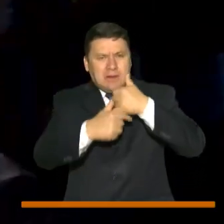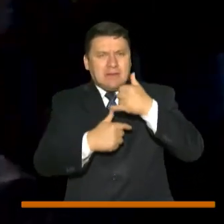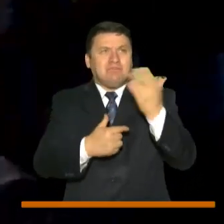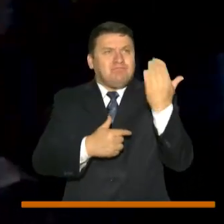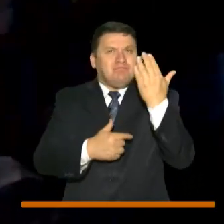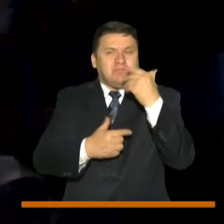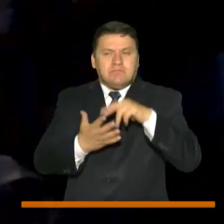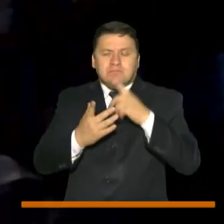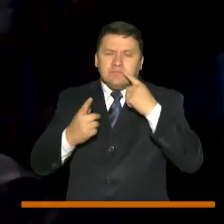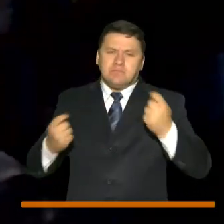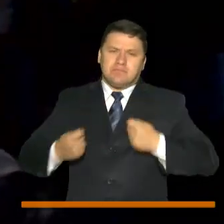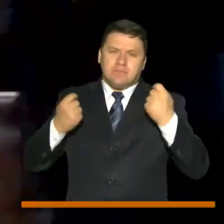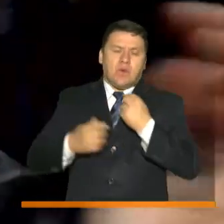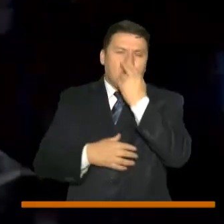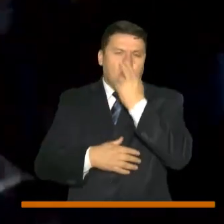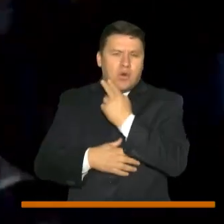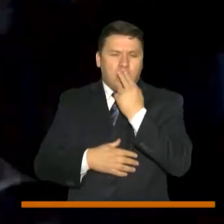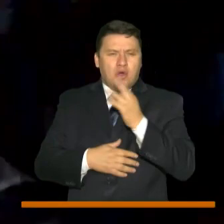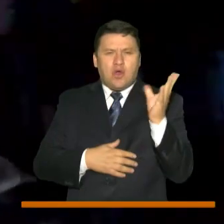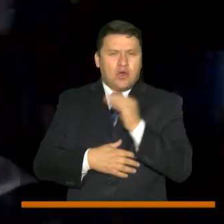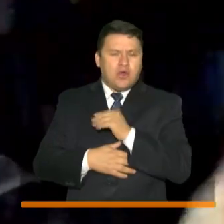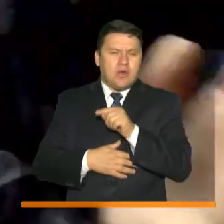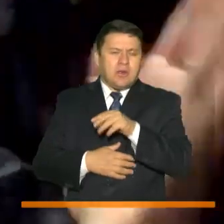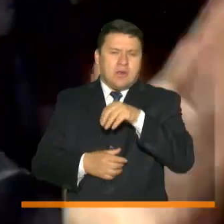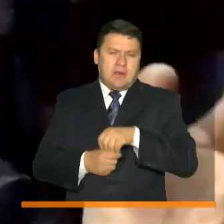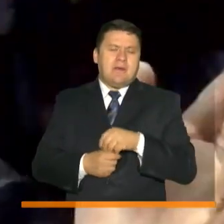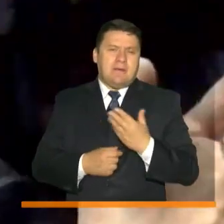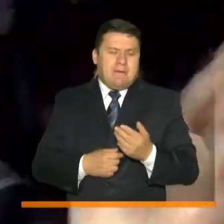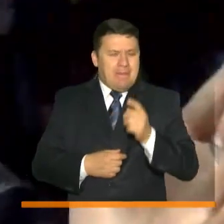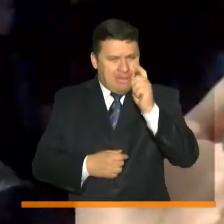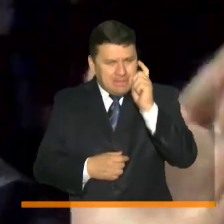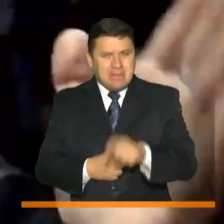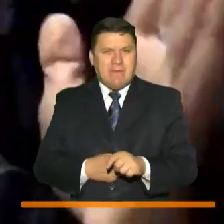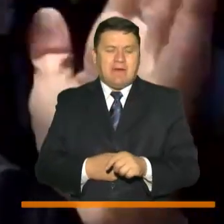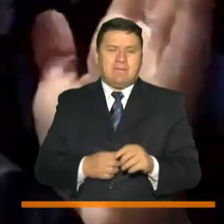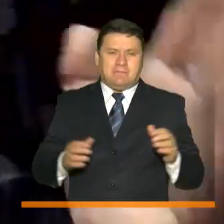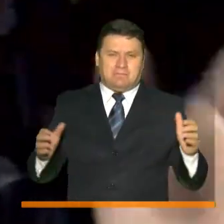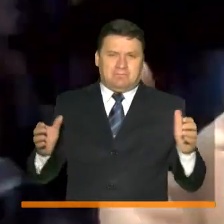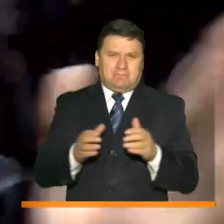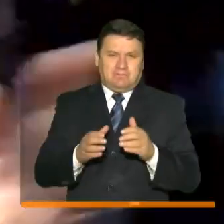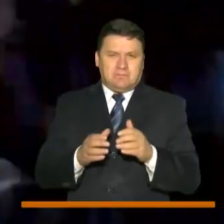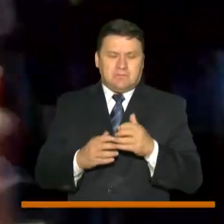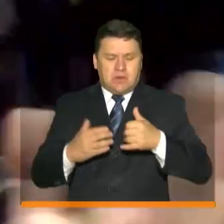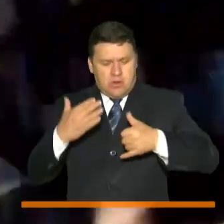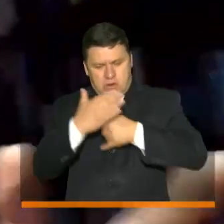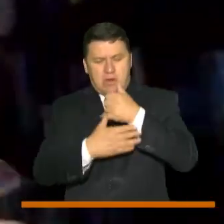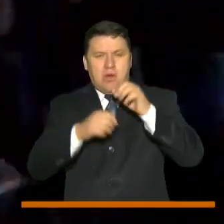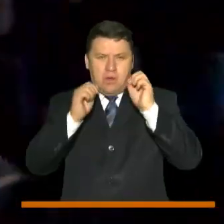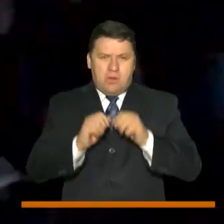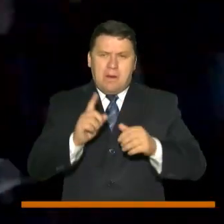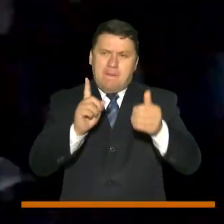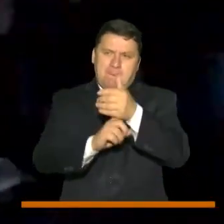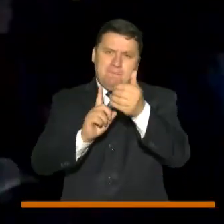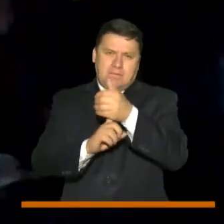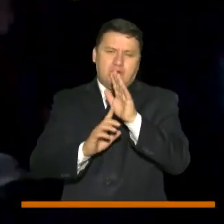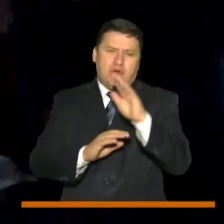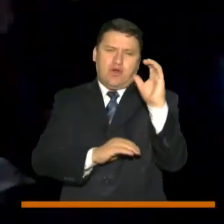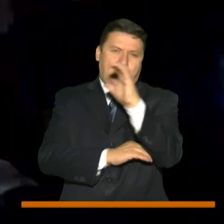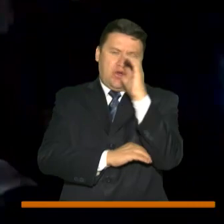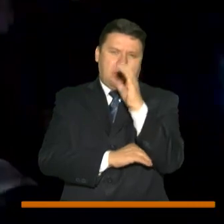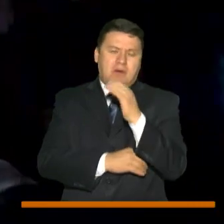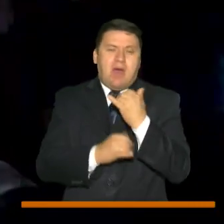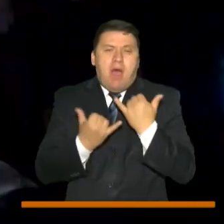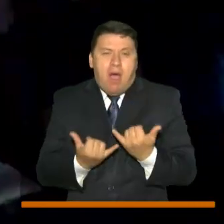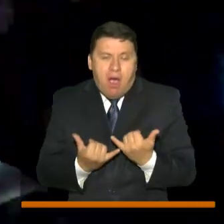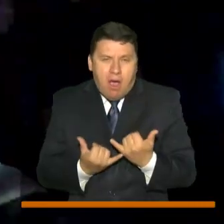que esta es una campaña que cumple con todas esas características que debemos tener en el país para poderle llegar a los colombianos